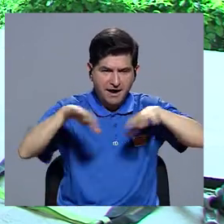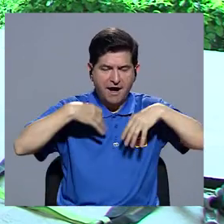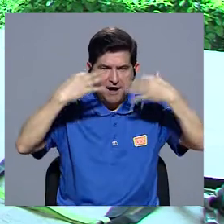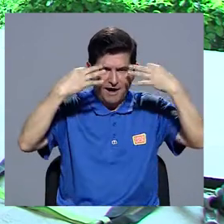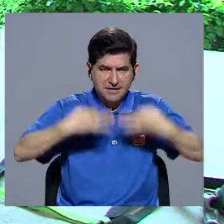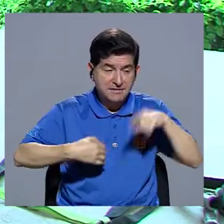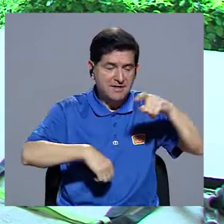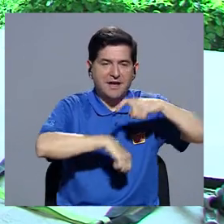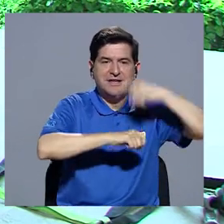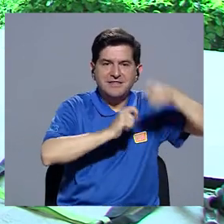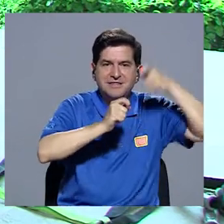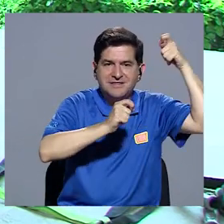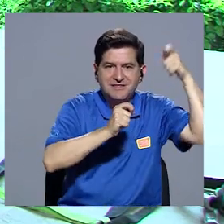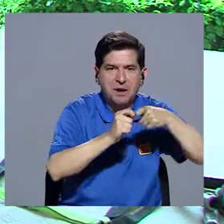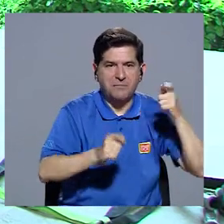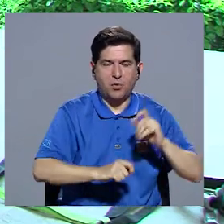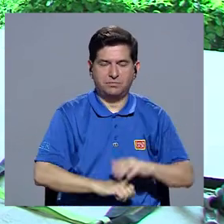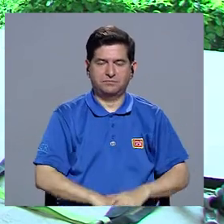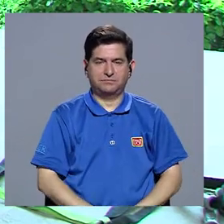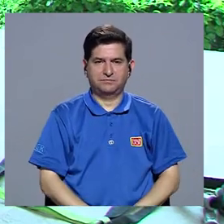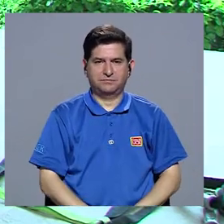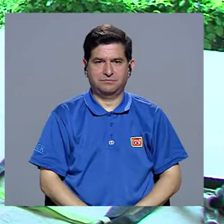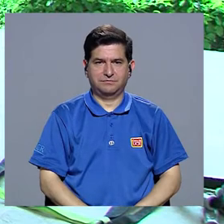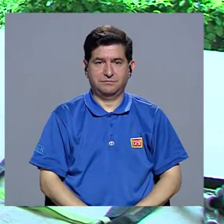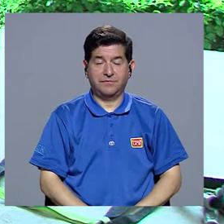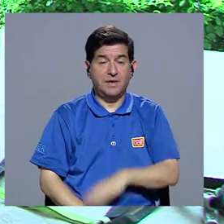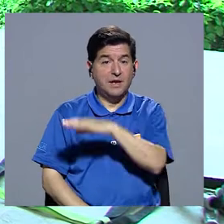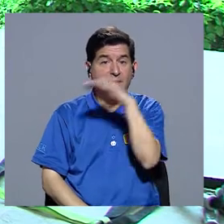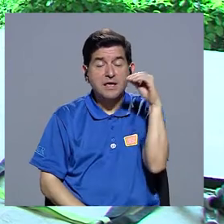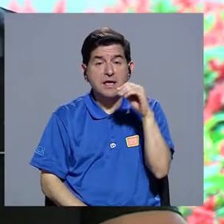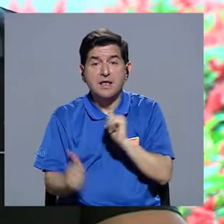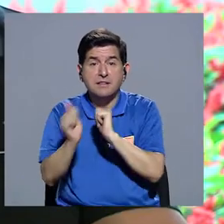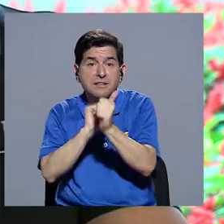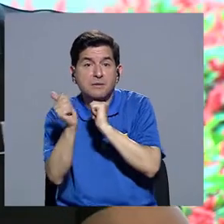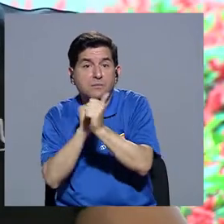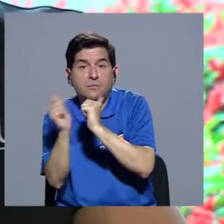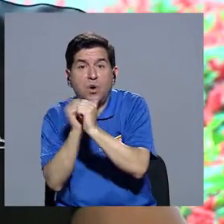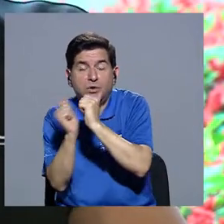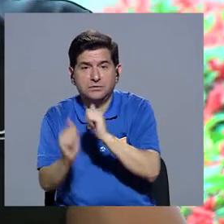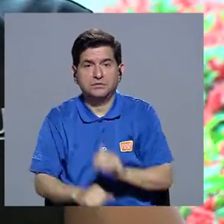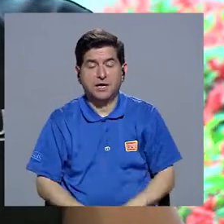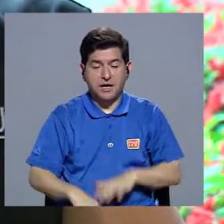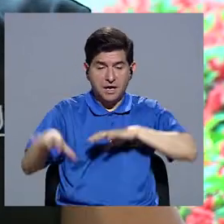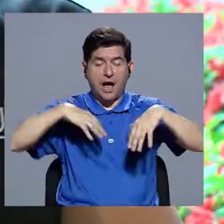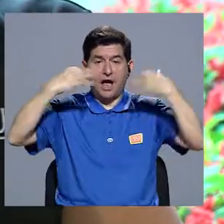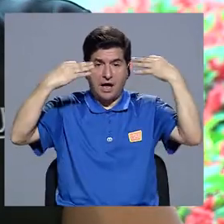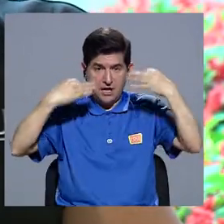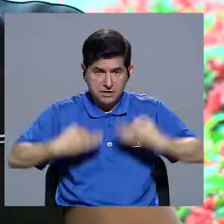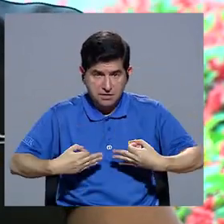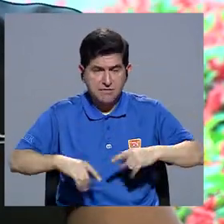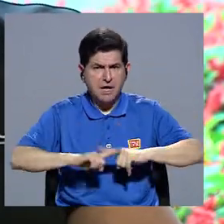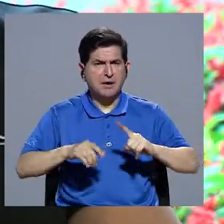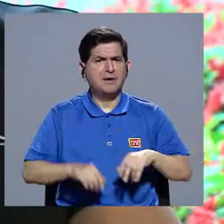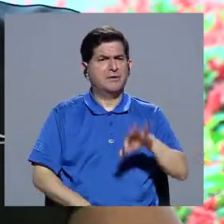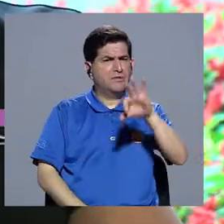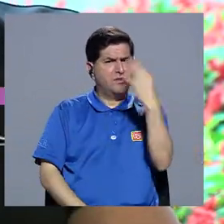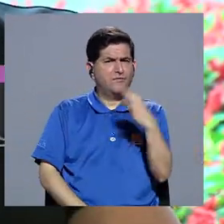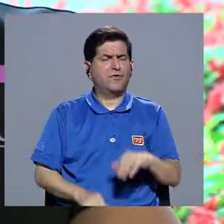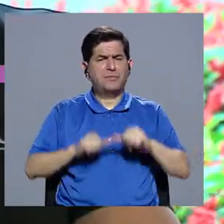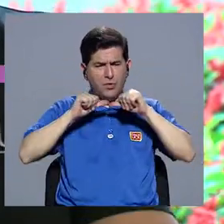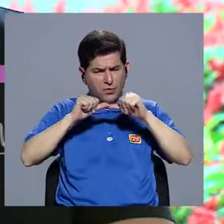física durante ese tiempo. Con respecto a lo que es deporte, ya es, por ejemplo, una actividad física, ejercicio, pero ya de manera